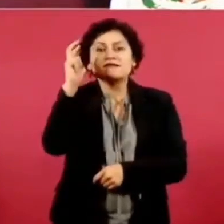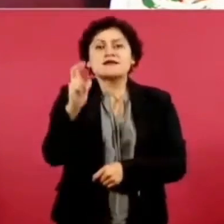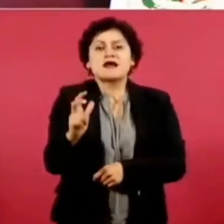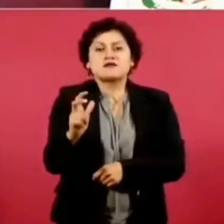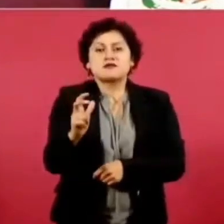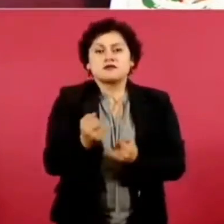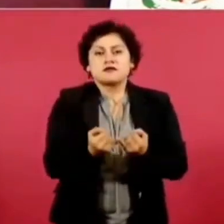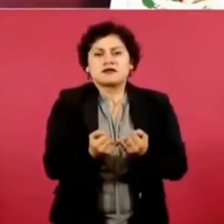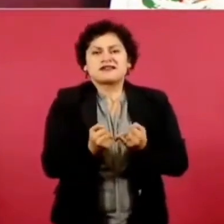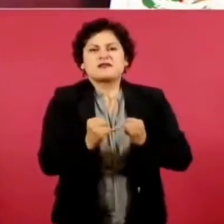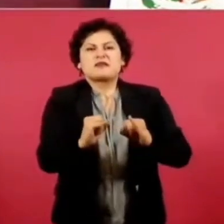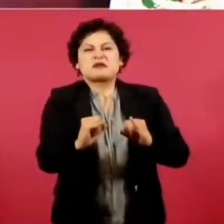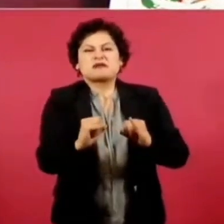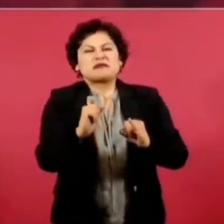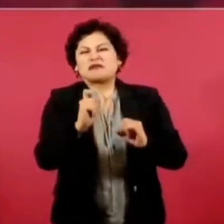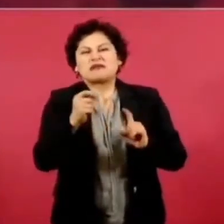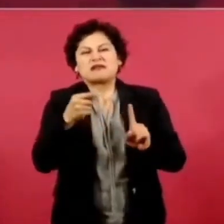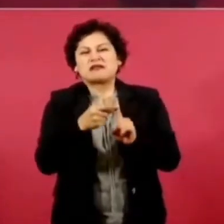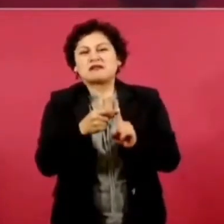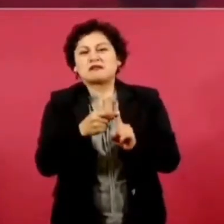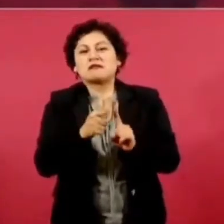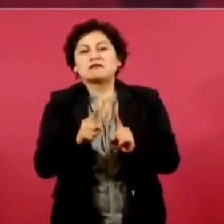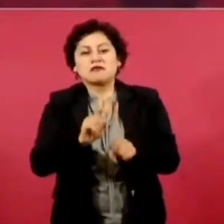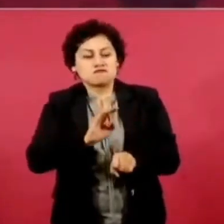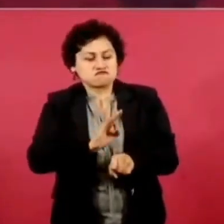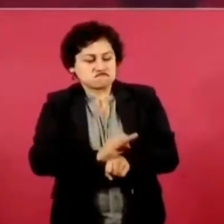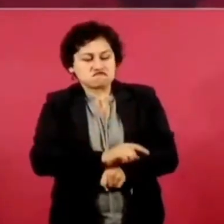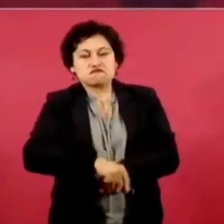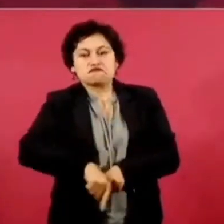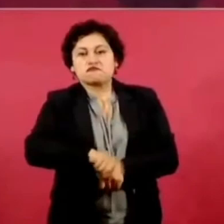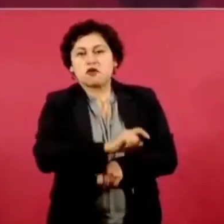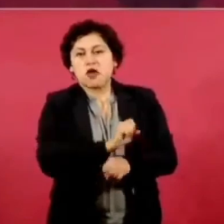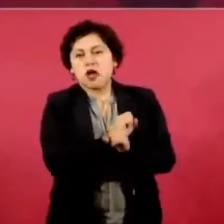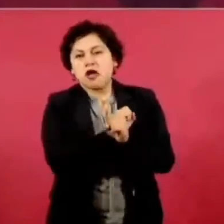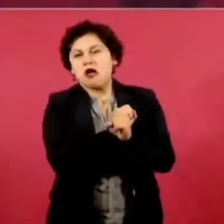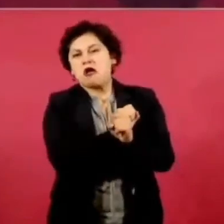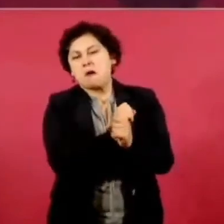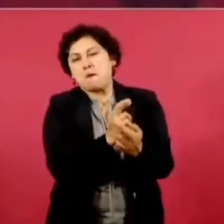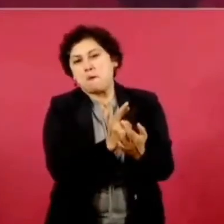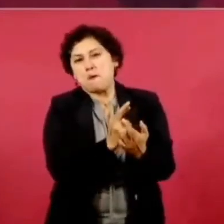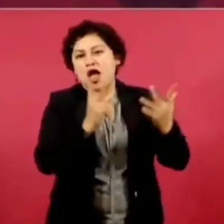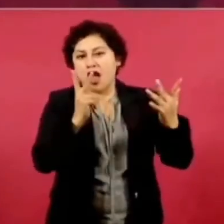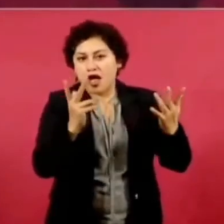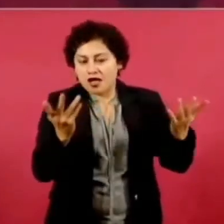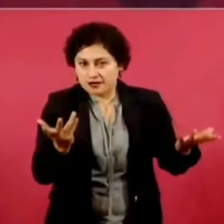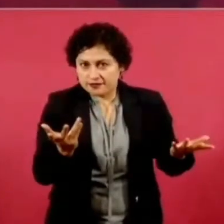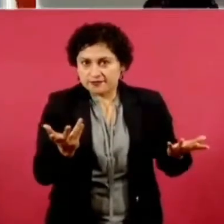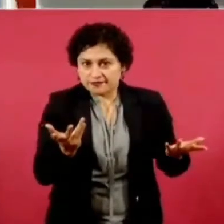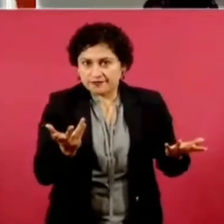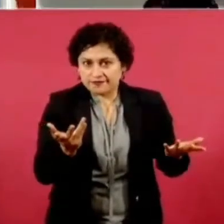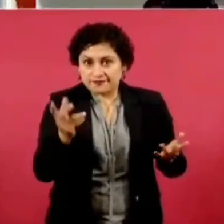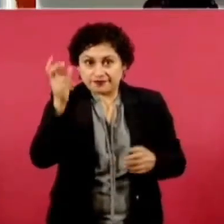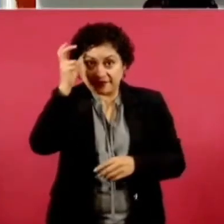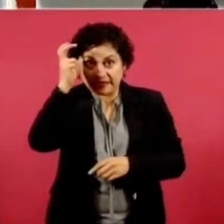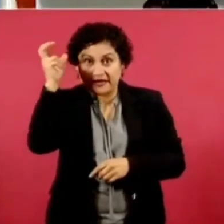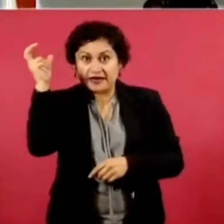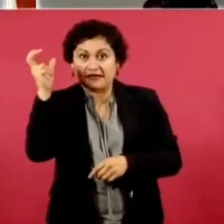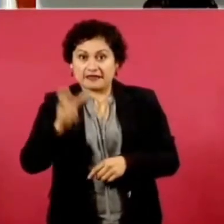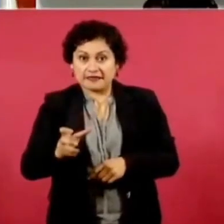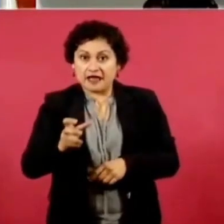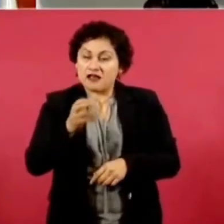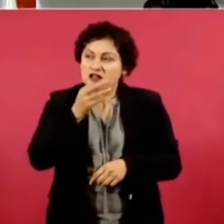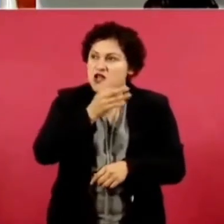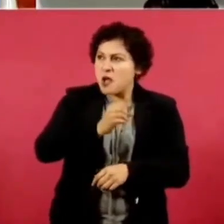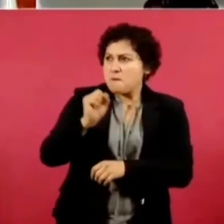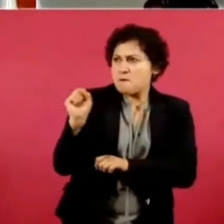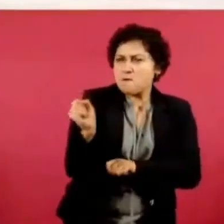represalia, lo asesinan, le cortan la cabeza,